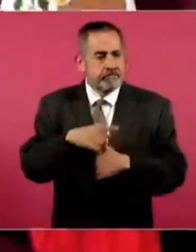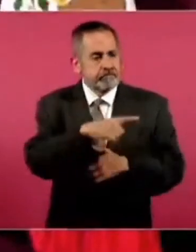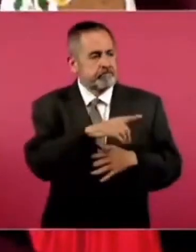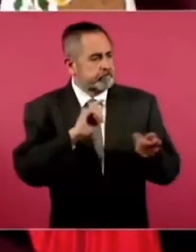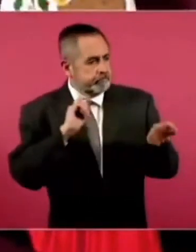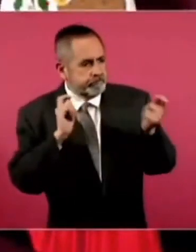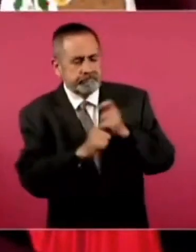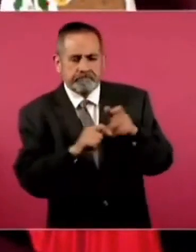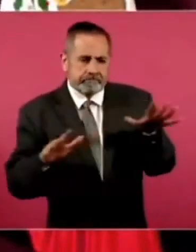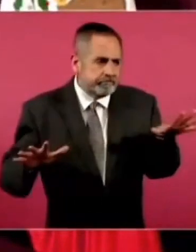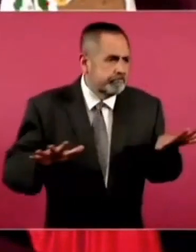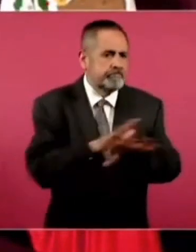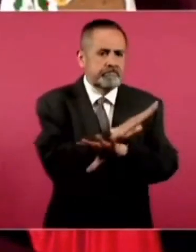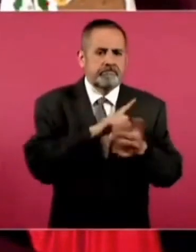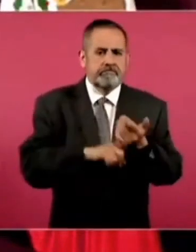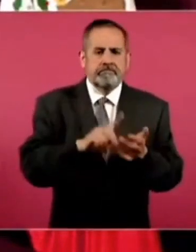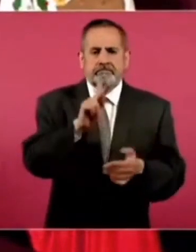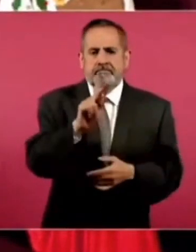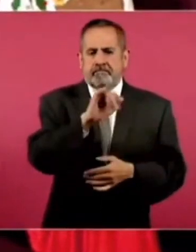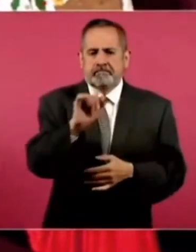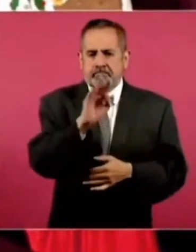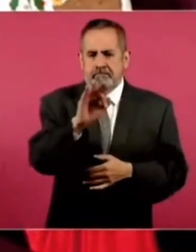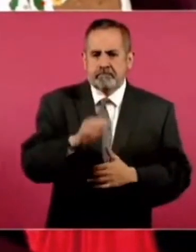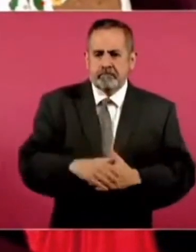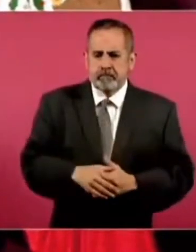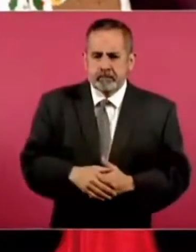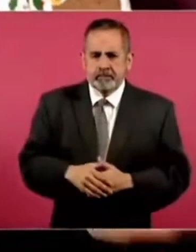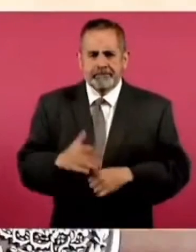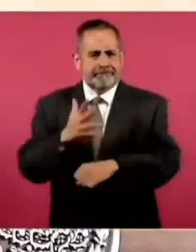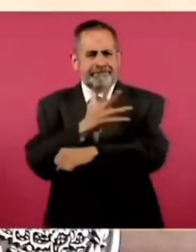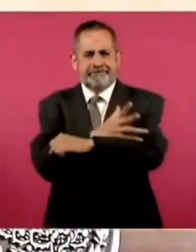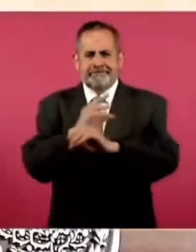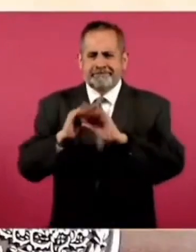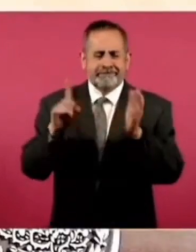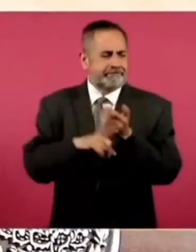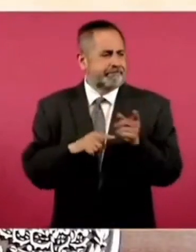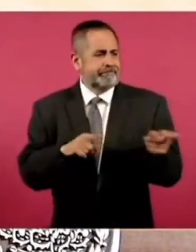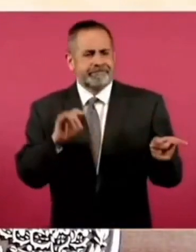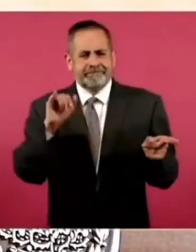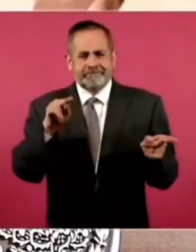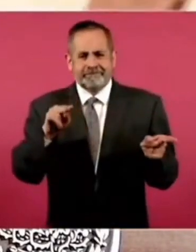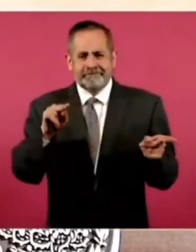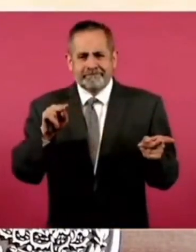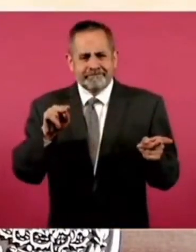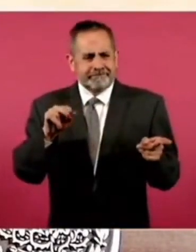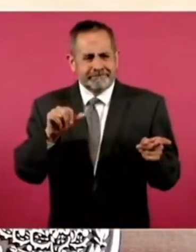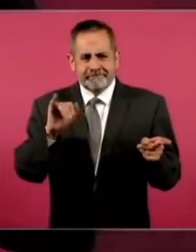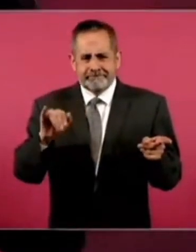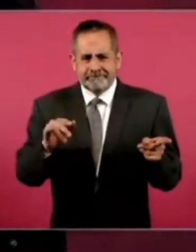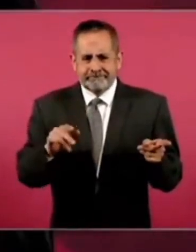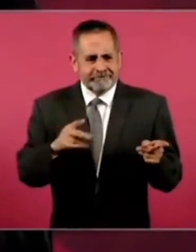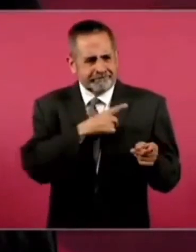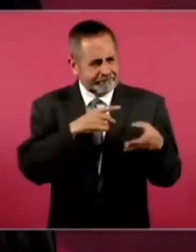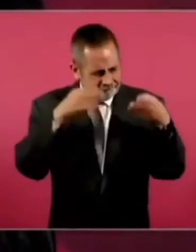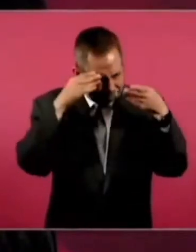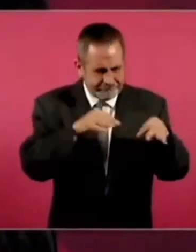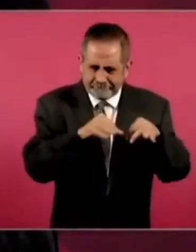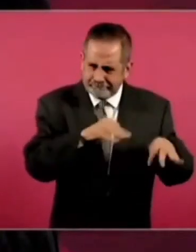renovación. Y esto. De la transparencia. Pues que se apliquen.